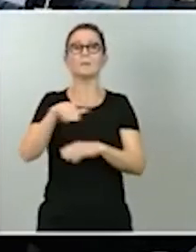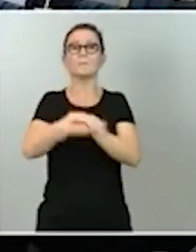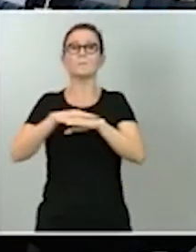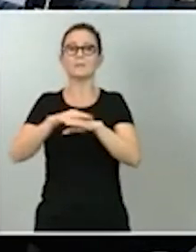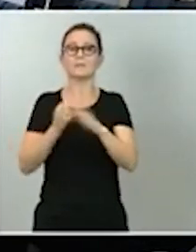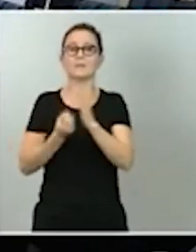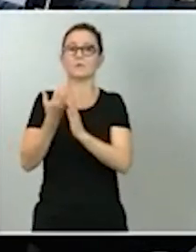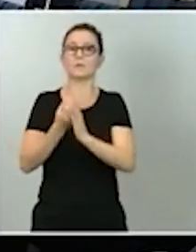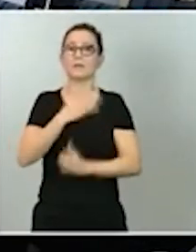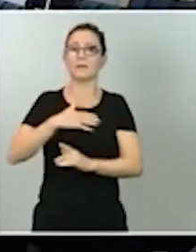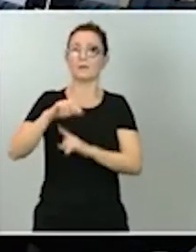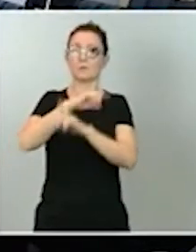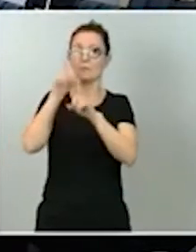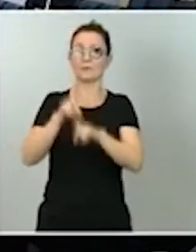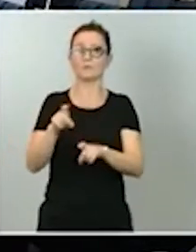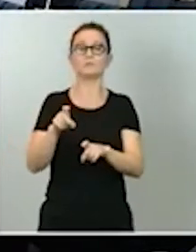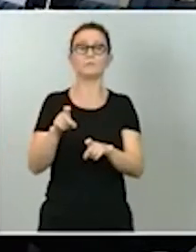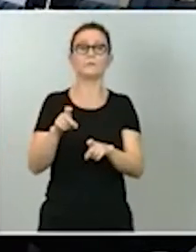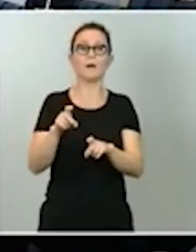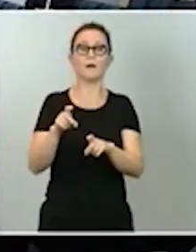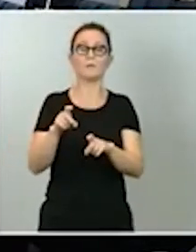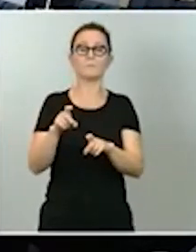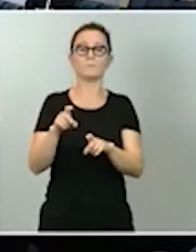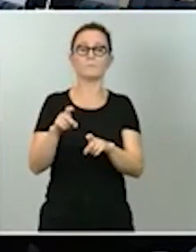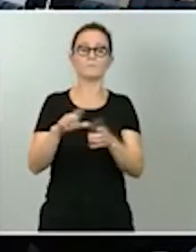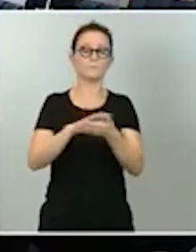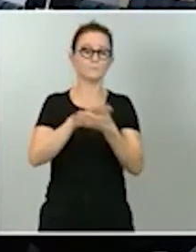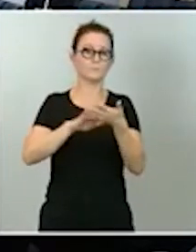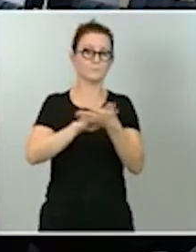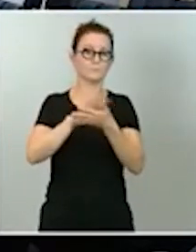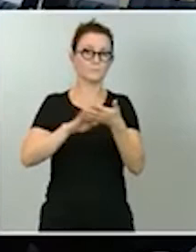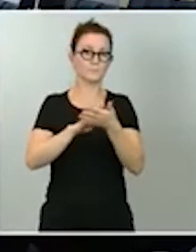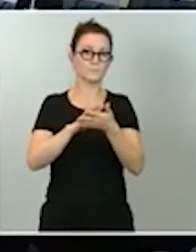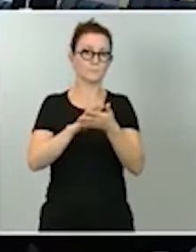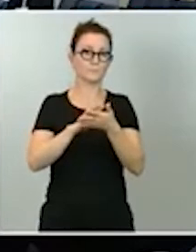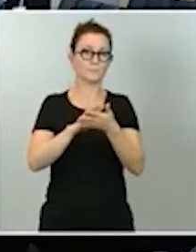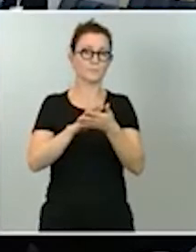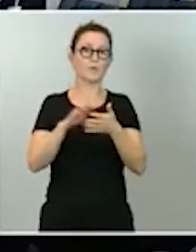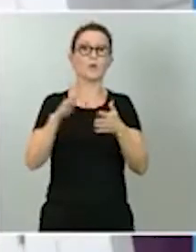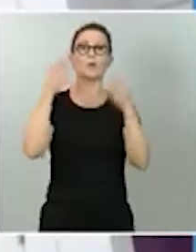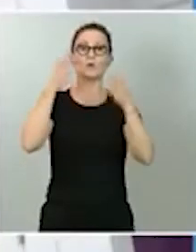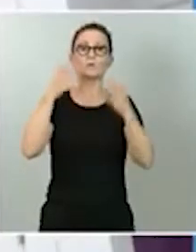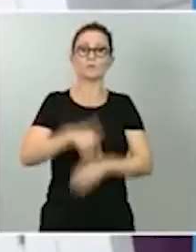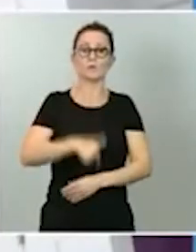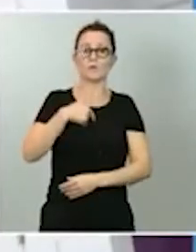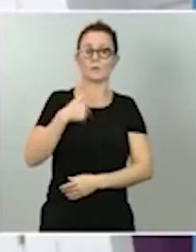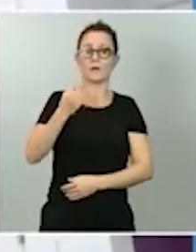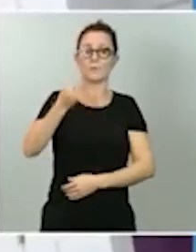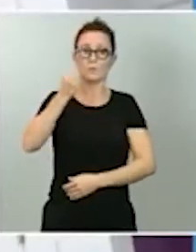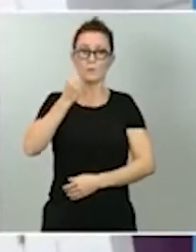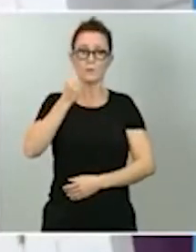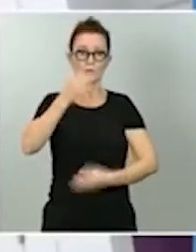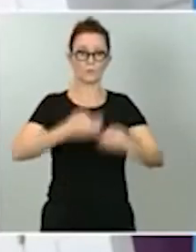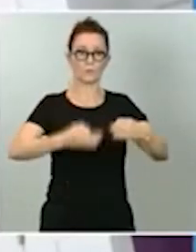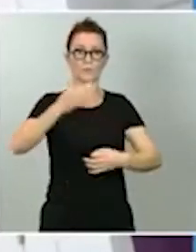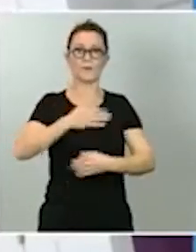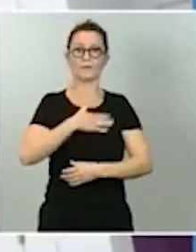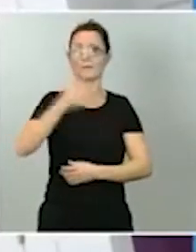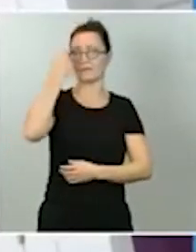respecto, retomando el tema del Consejo General del Poder Judicial, quería saber si el Gobierno se está planteando